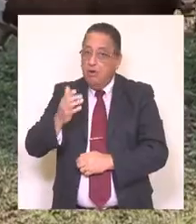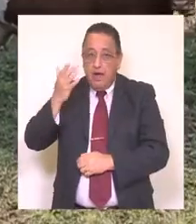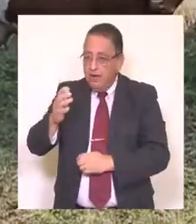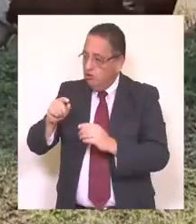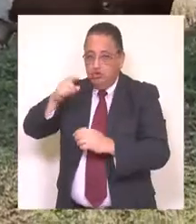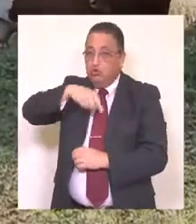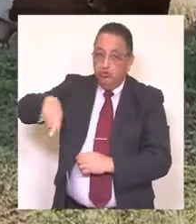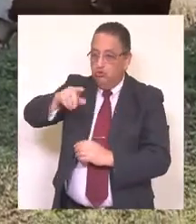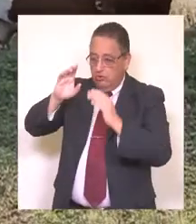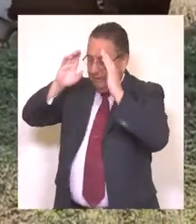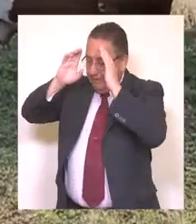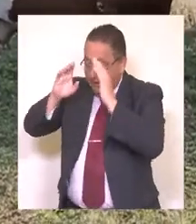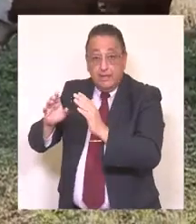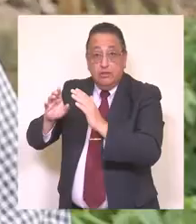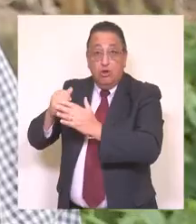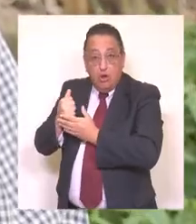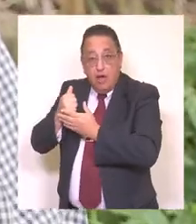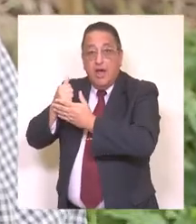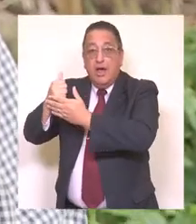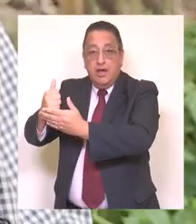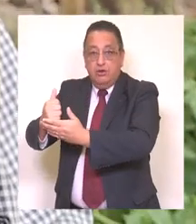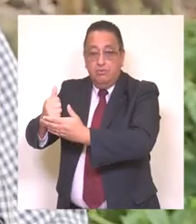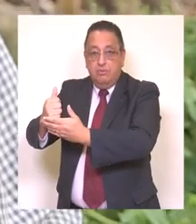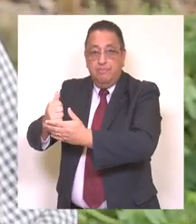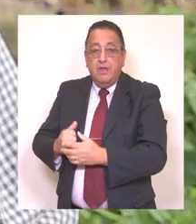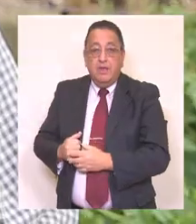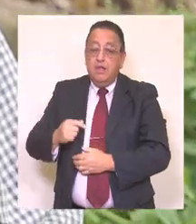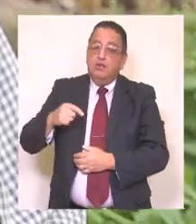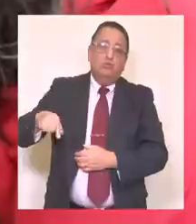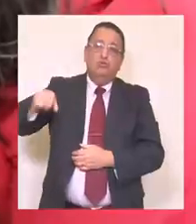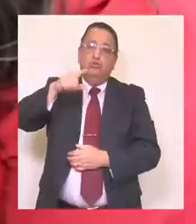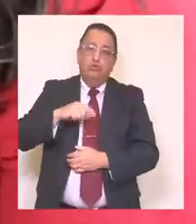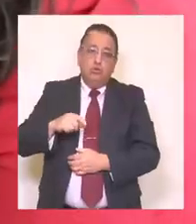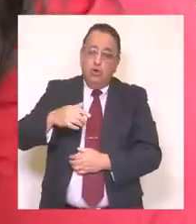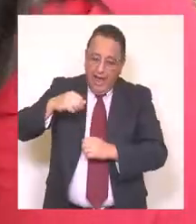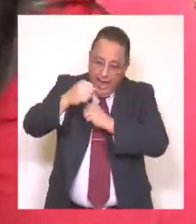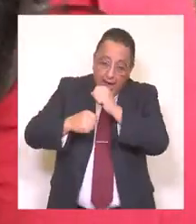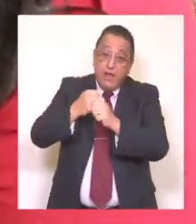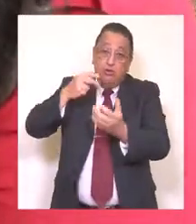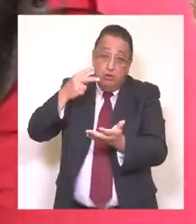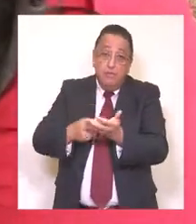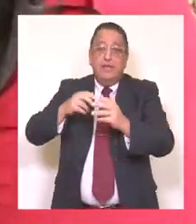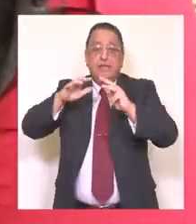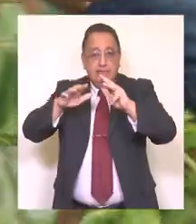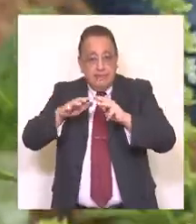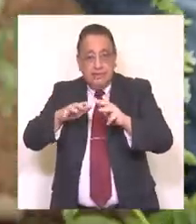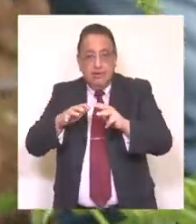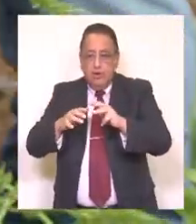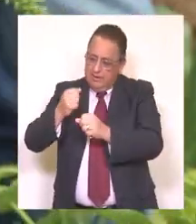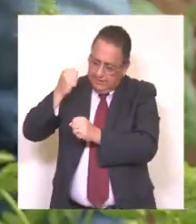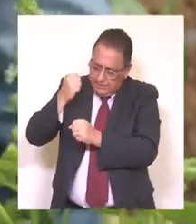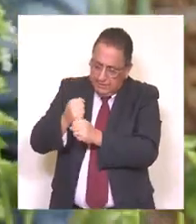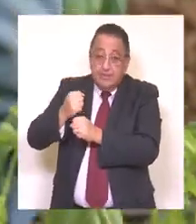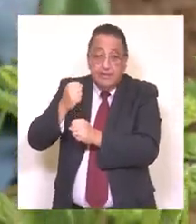nuestro interés en el trabajo que realizamos diariamente. Por eso, durante el 2019, seguimos trabajando con el